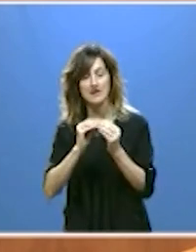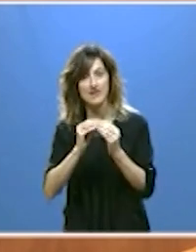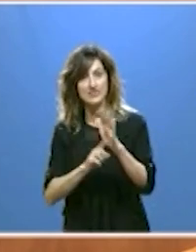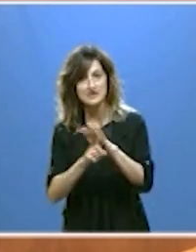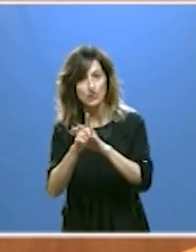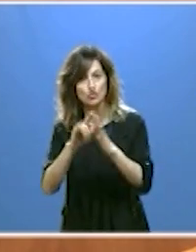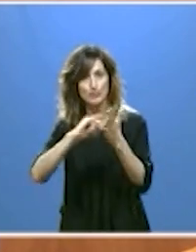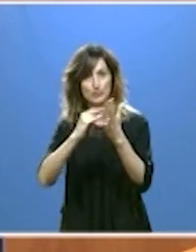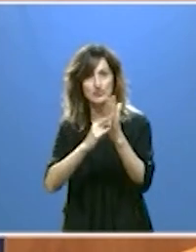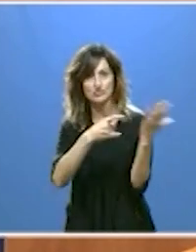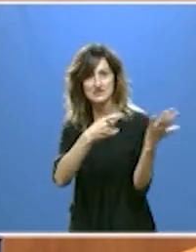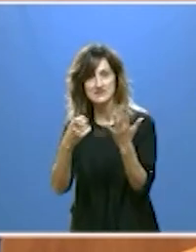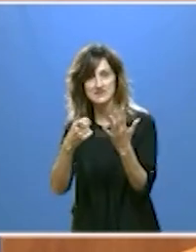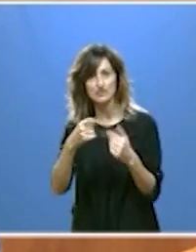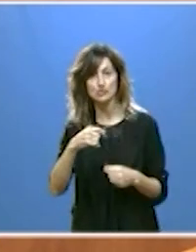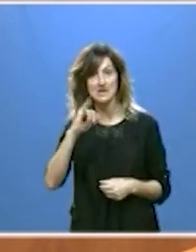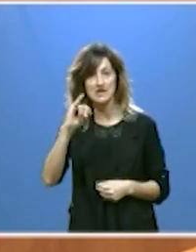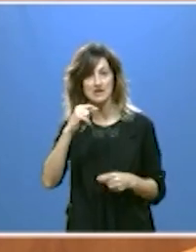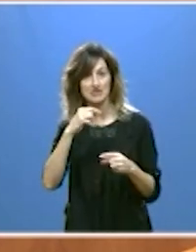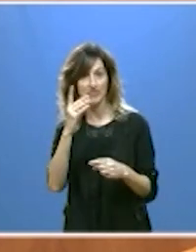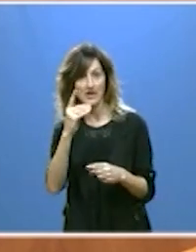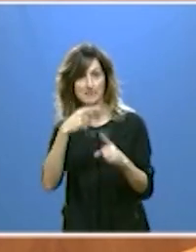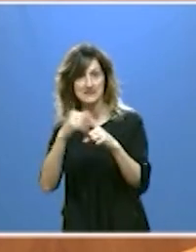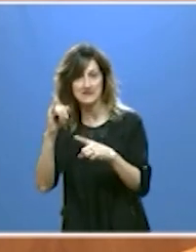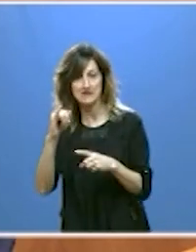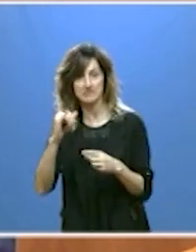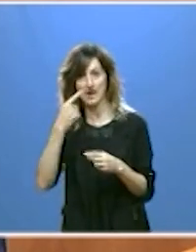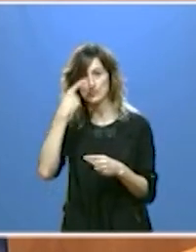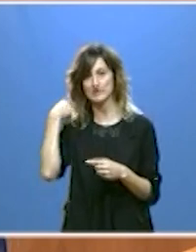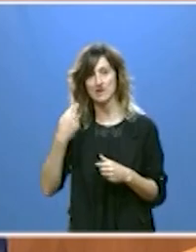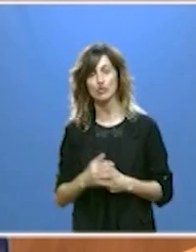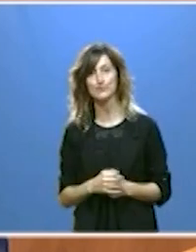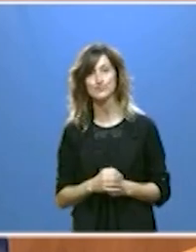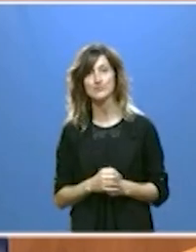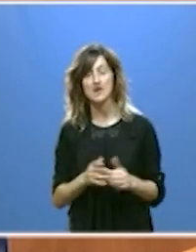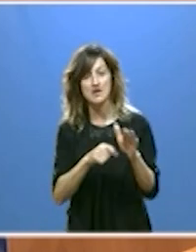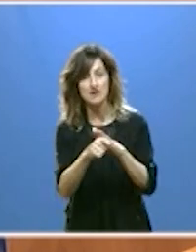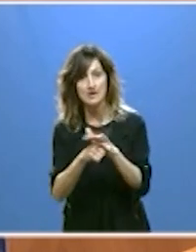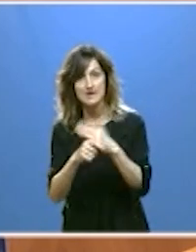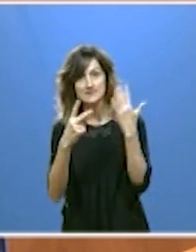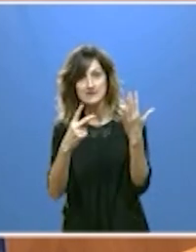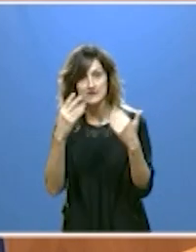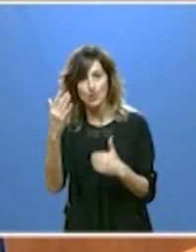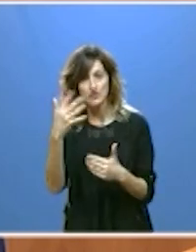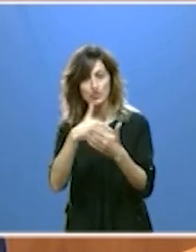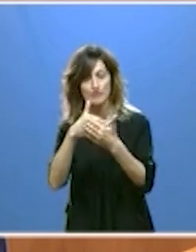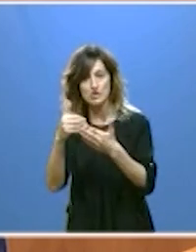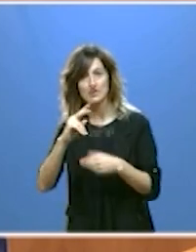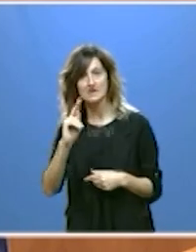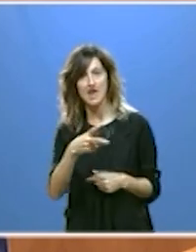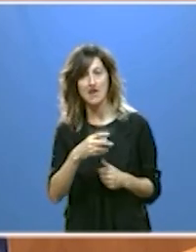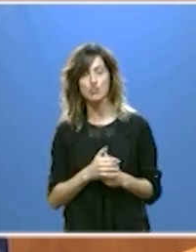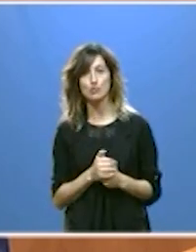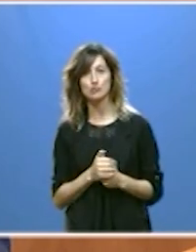proyectos de I+.D+.I. en el pasado año. Estamos invirtiendo 74 millones de euros